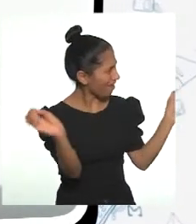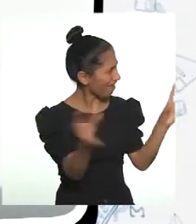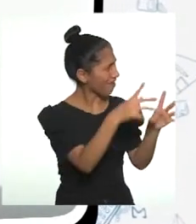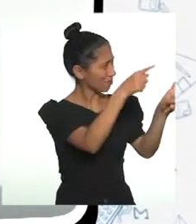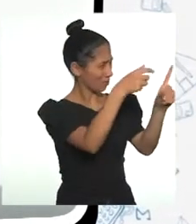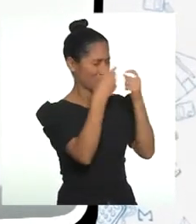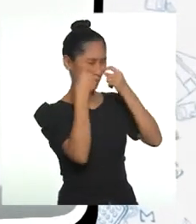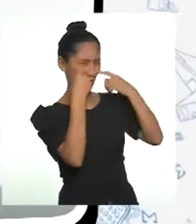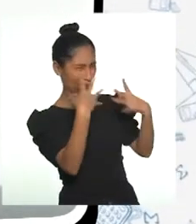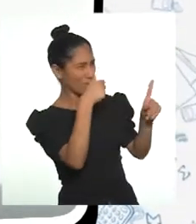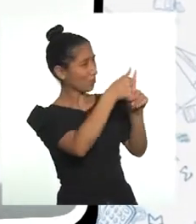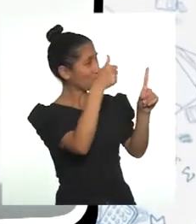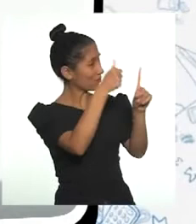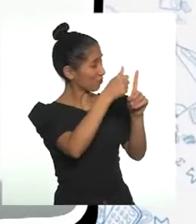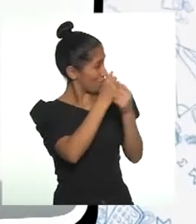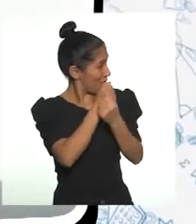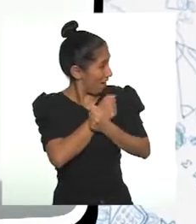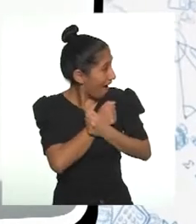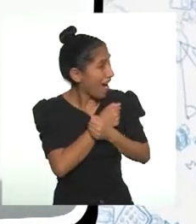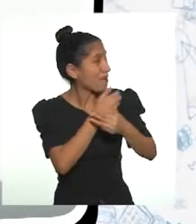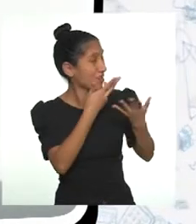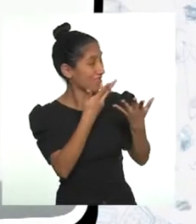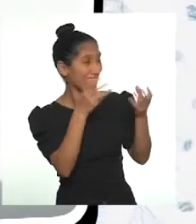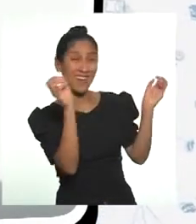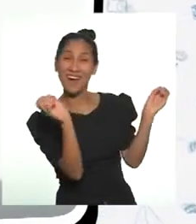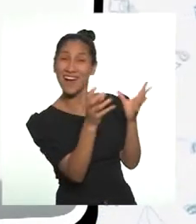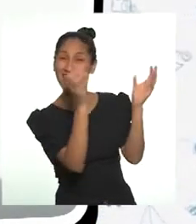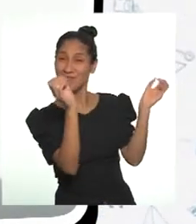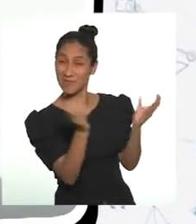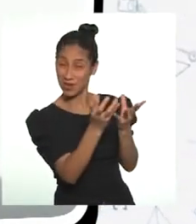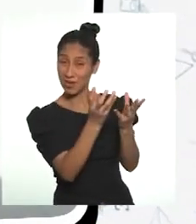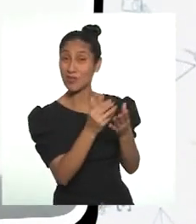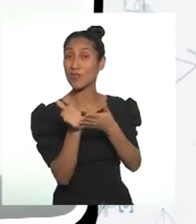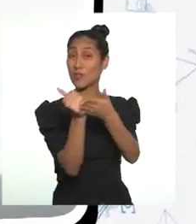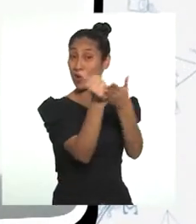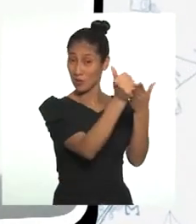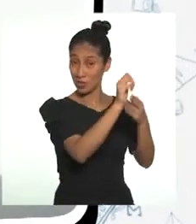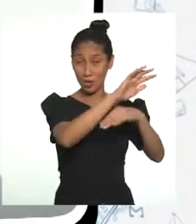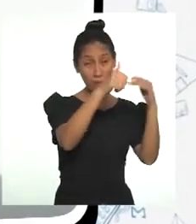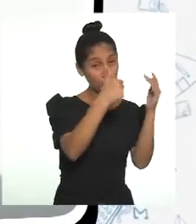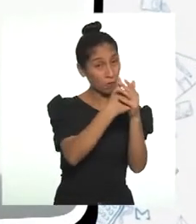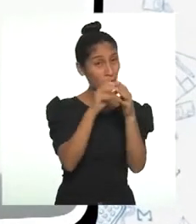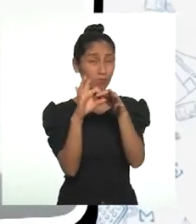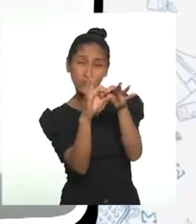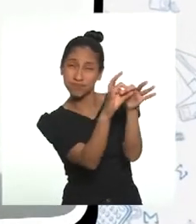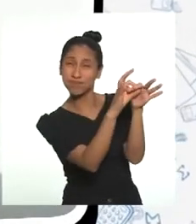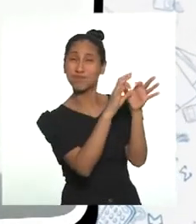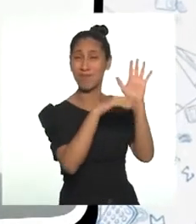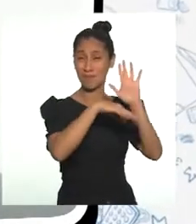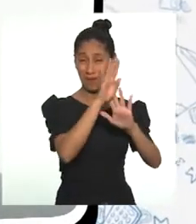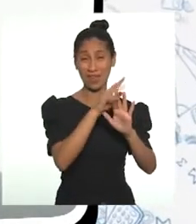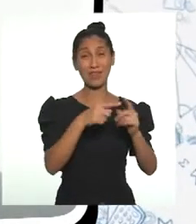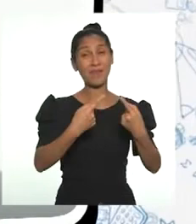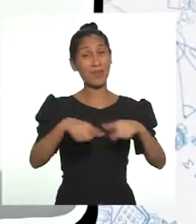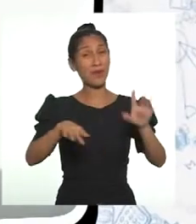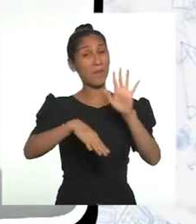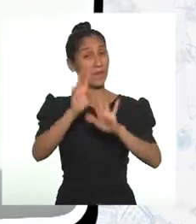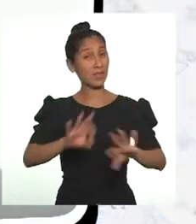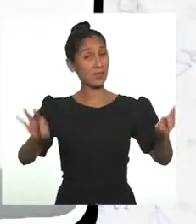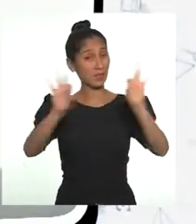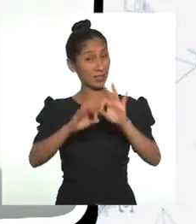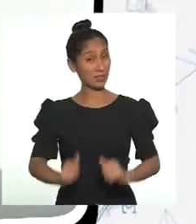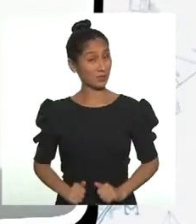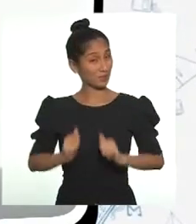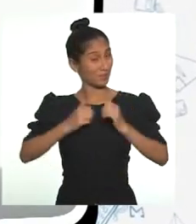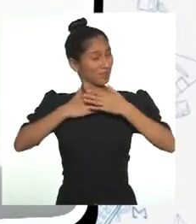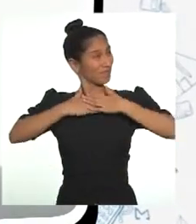a poder dar y recibir amor. Vamos a poder convivir en armonía con las demás personas, pero sobre todo vamos a vivir y ser